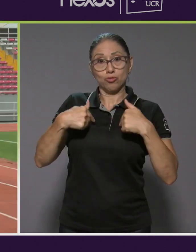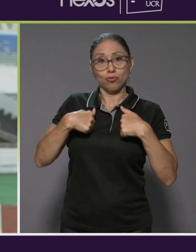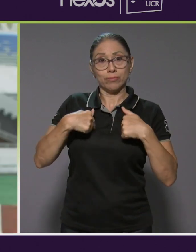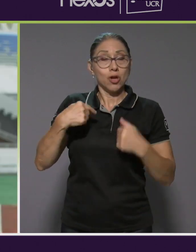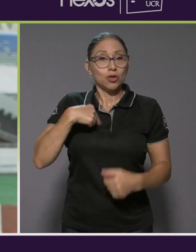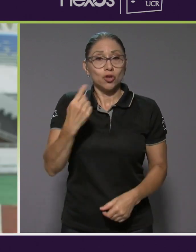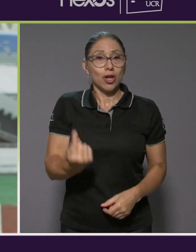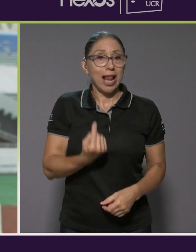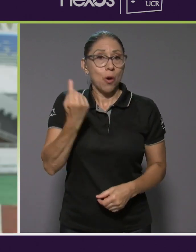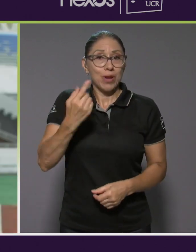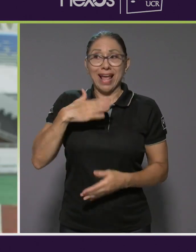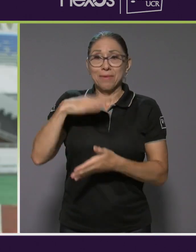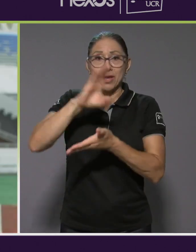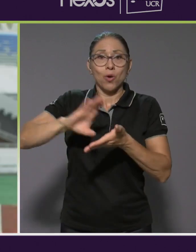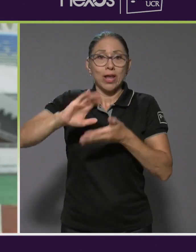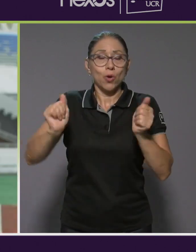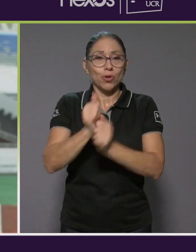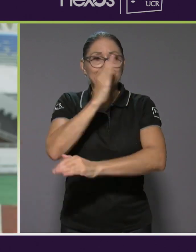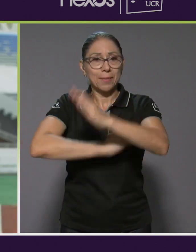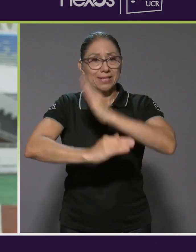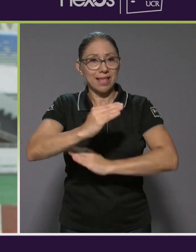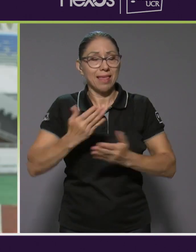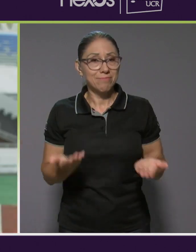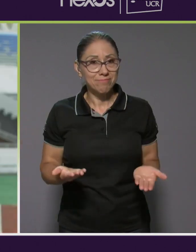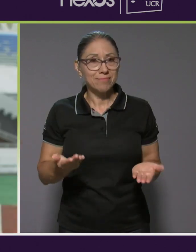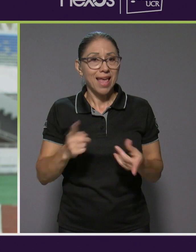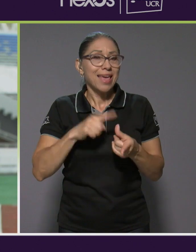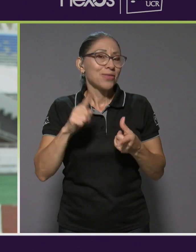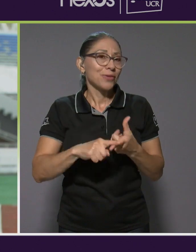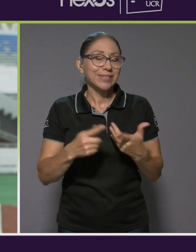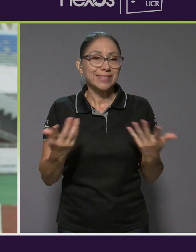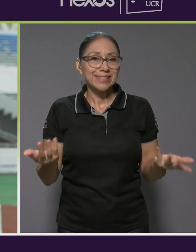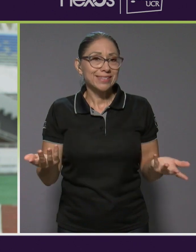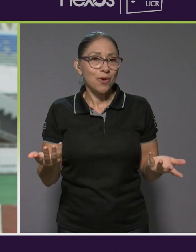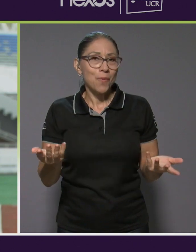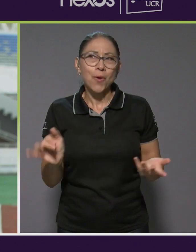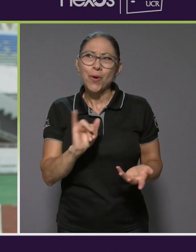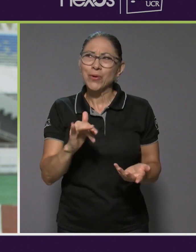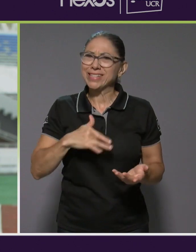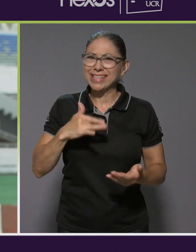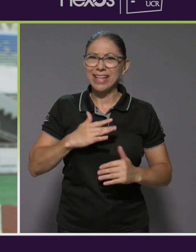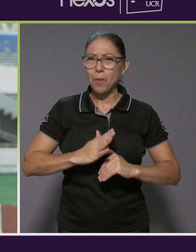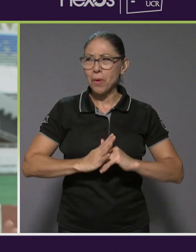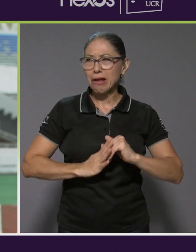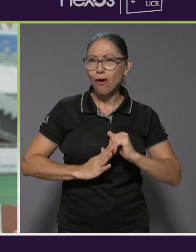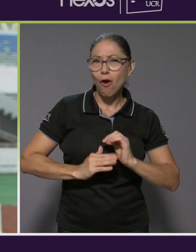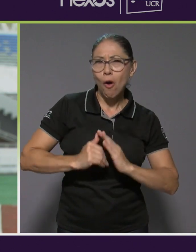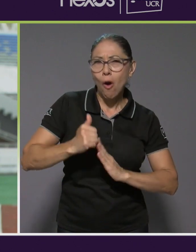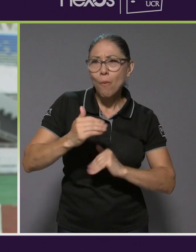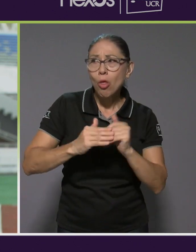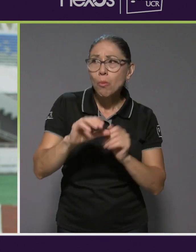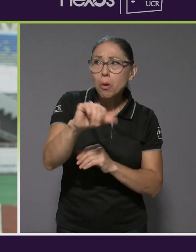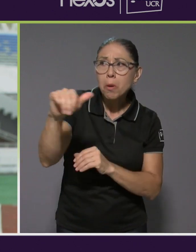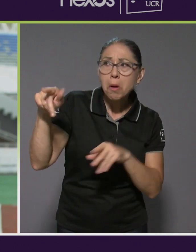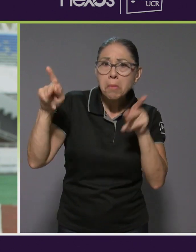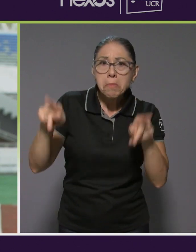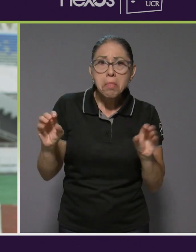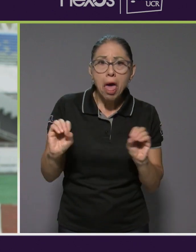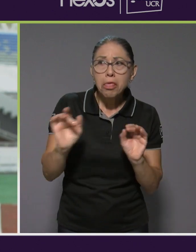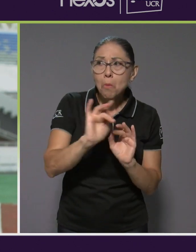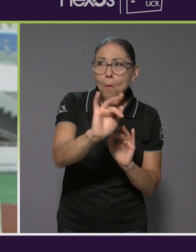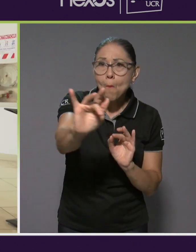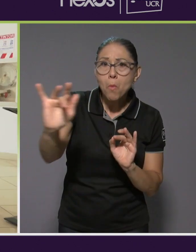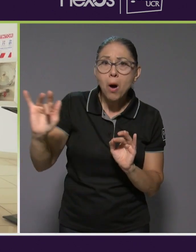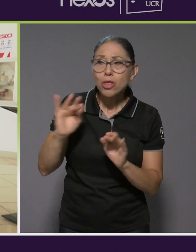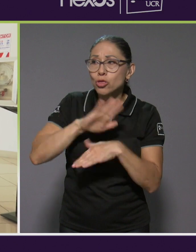soy la única del colegio que tiene una discapacidad. Entonces es como incómodo, porque no hay nadie y todo el mundo es diferente.